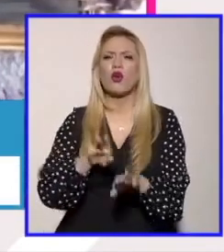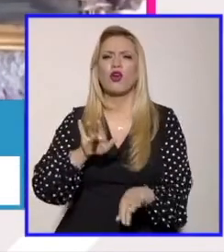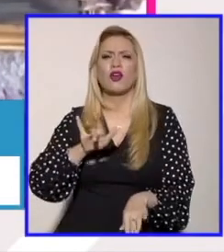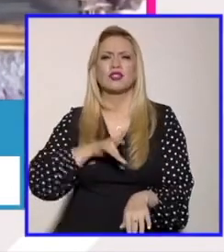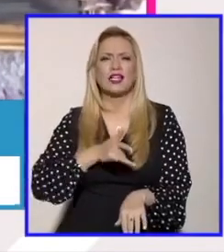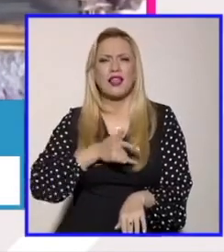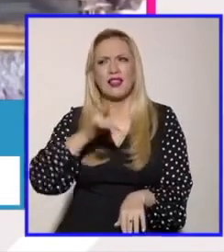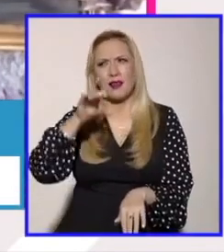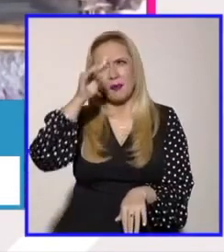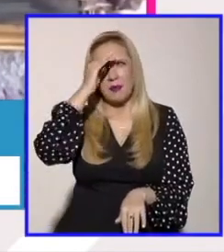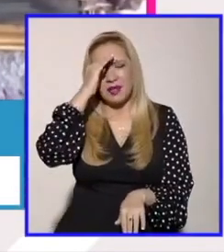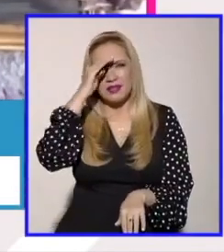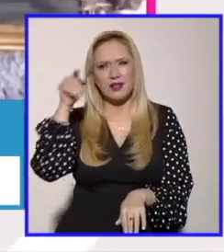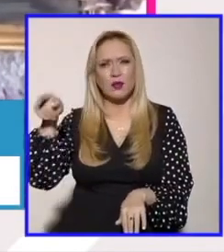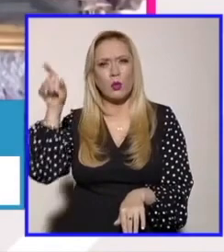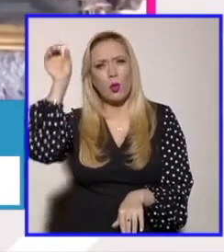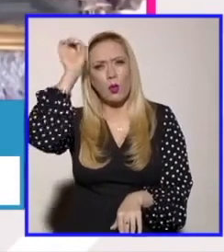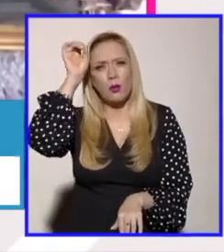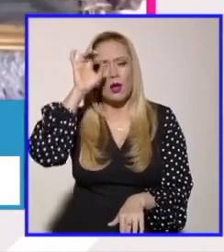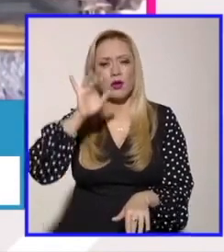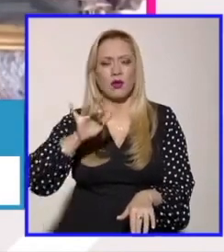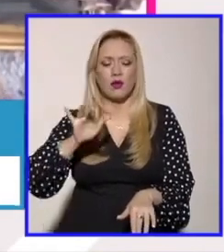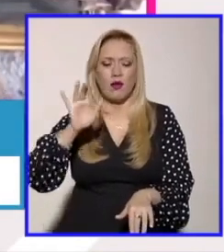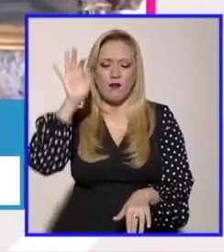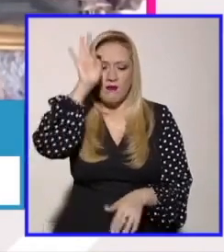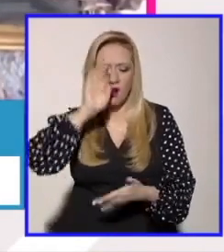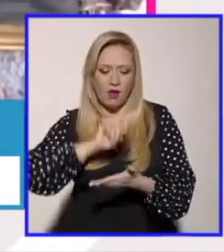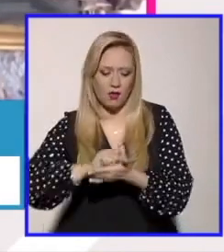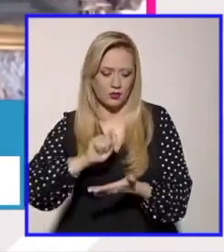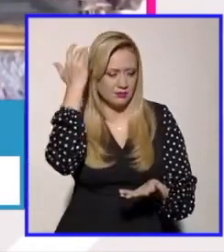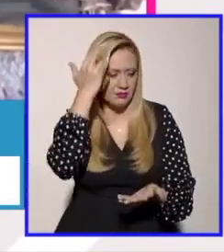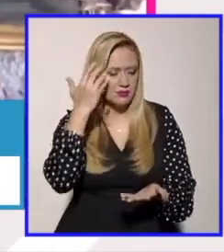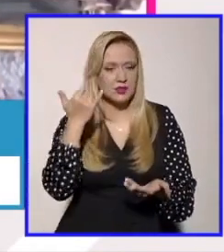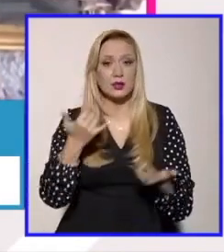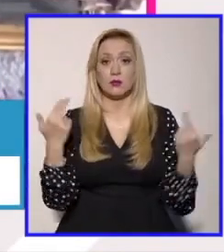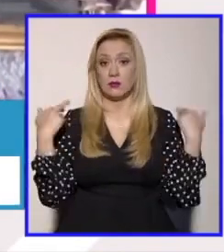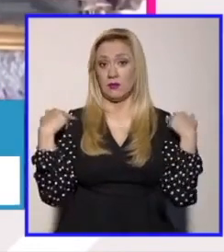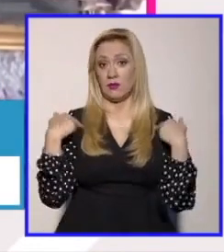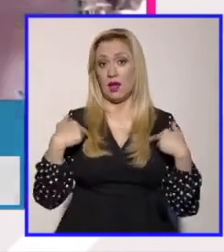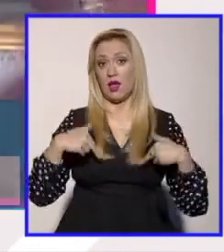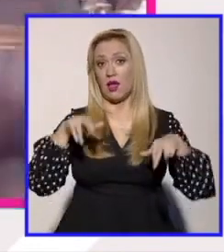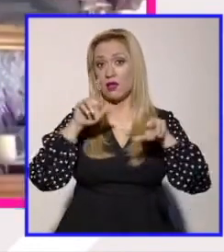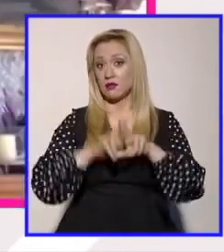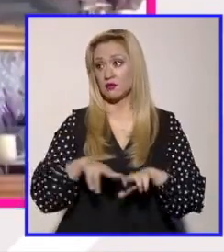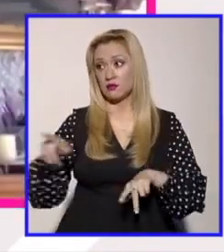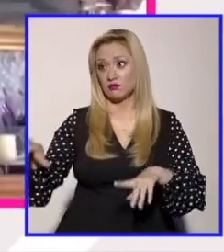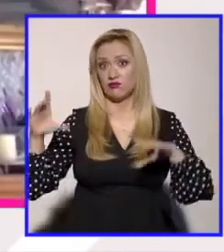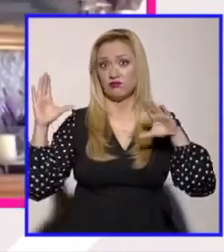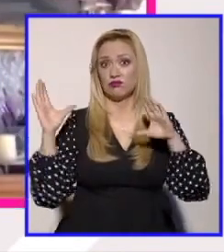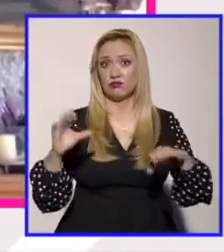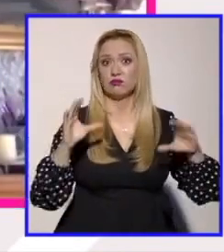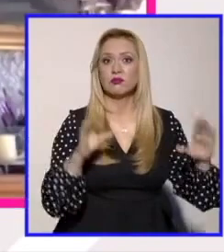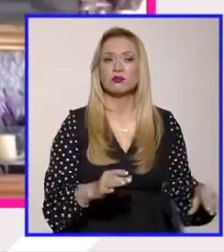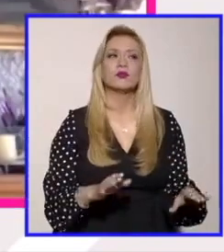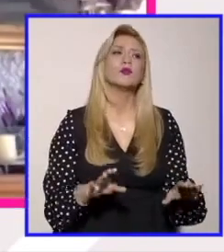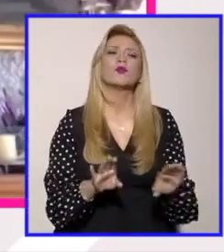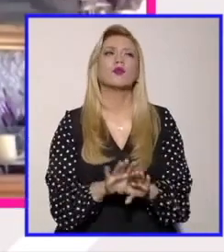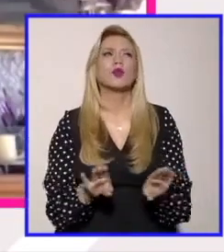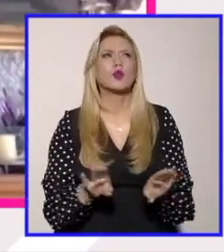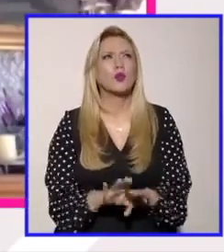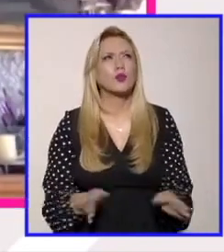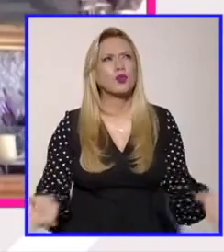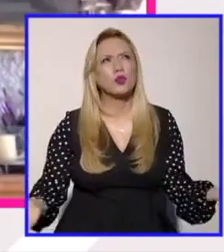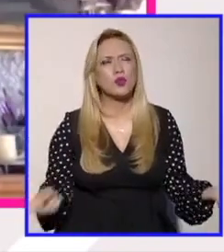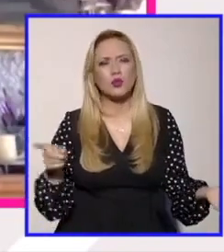desde tu mirada como filósofa y académica? Este entendimiento, y lo decía Jimena, estas cuestiones,